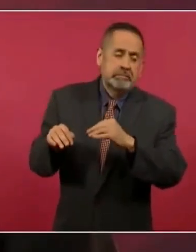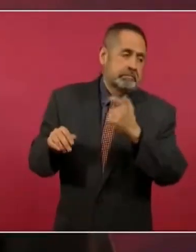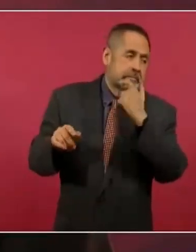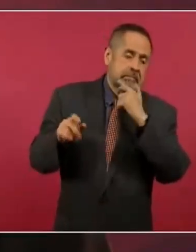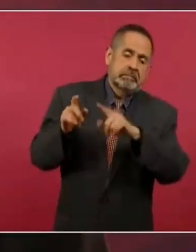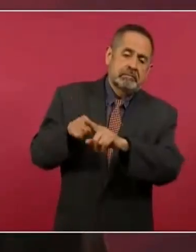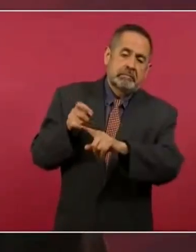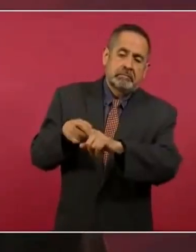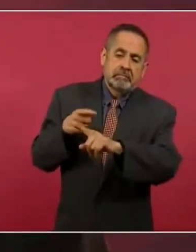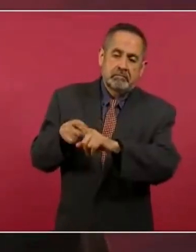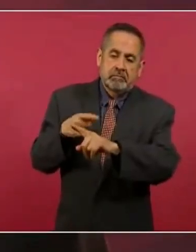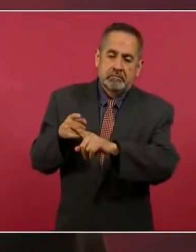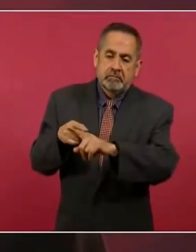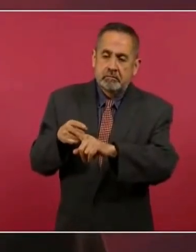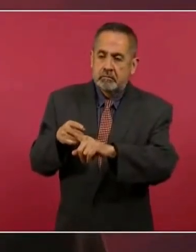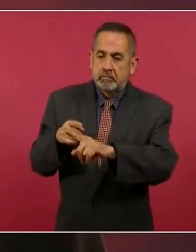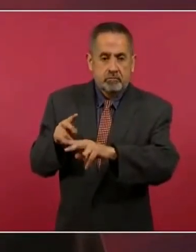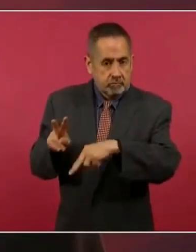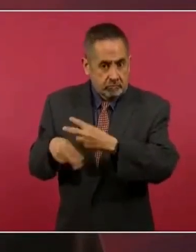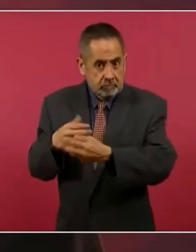nunca hicieron nada por los jóvenes.